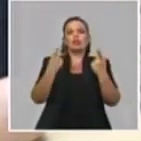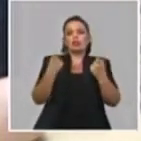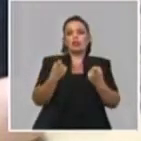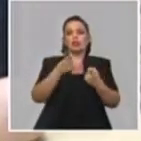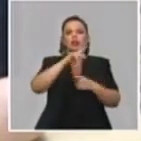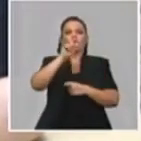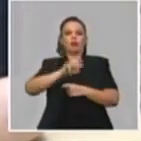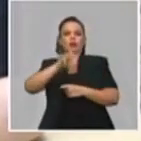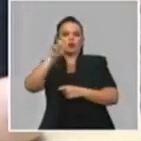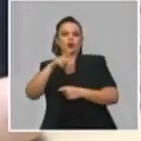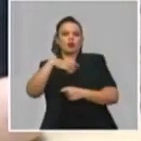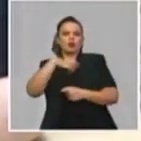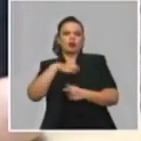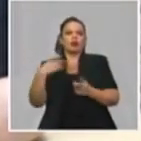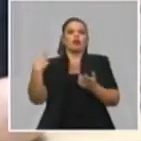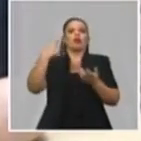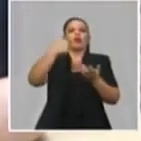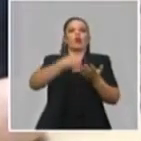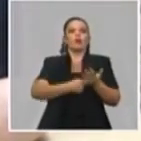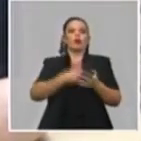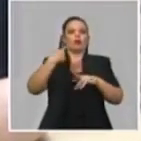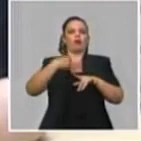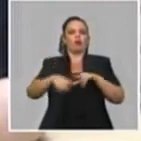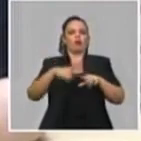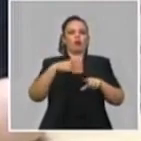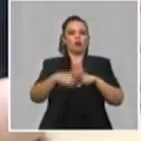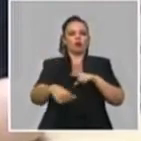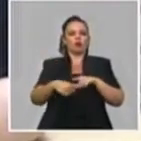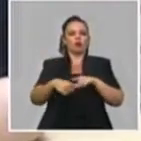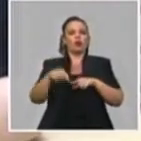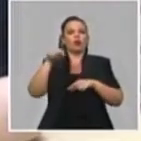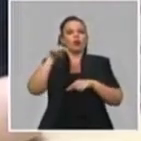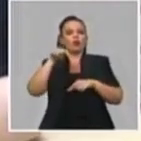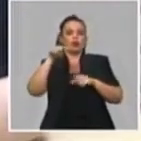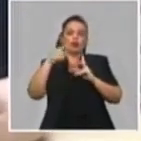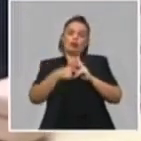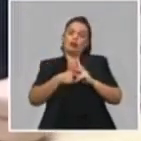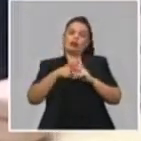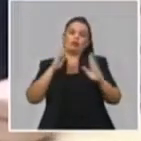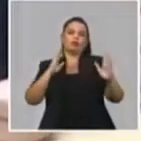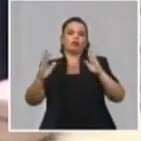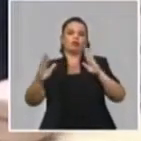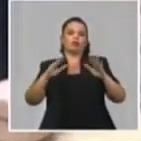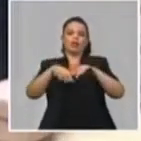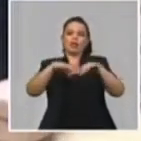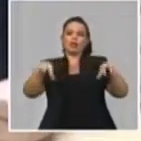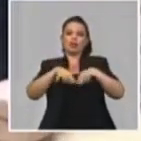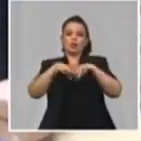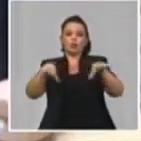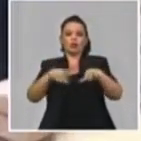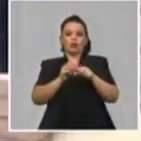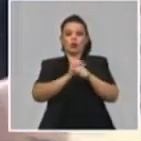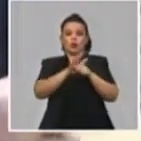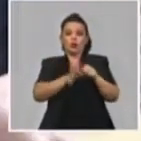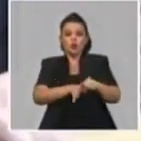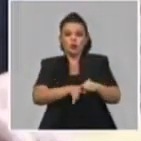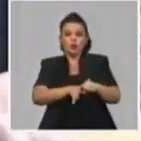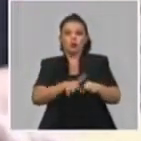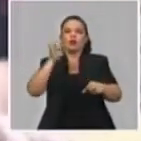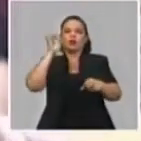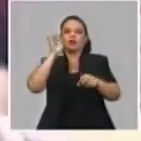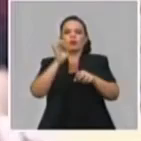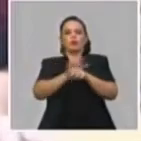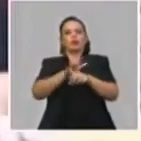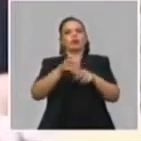producto a los clientes en esta situación epidemiológica, Cines se dio la tarea de ampliar su capacidad de ventas